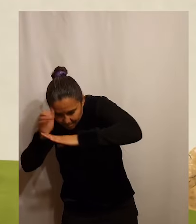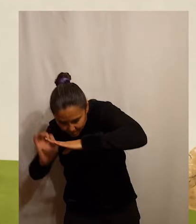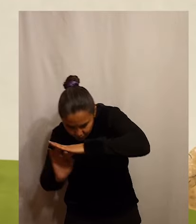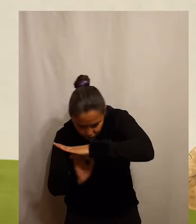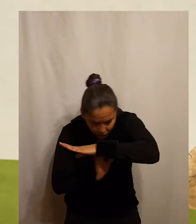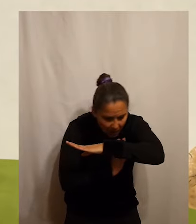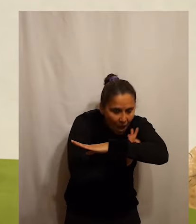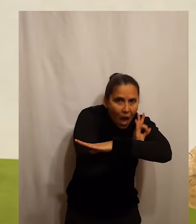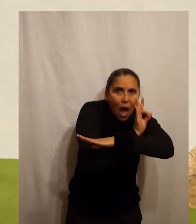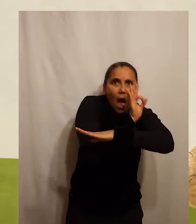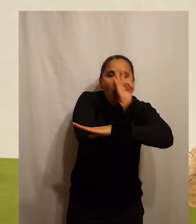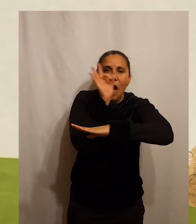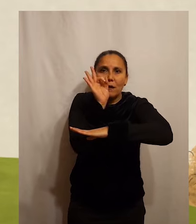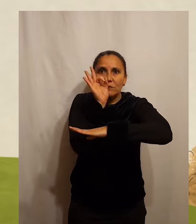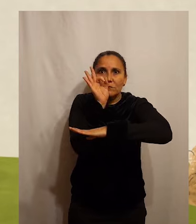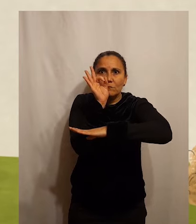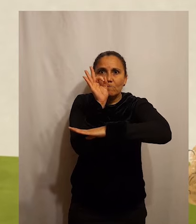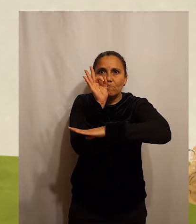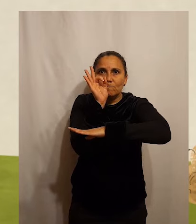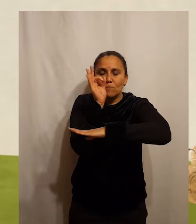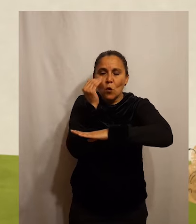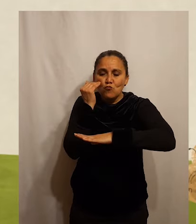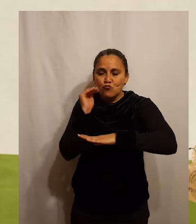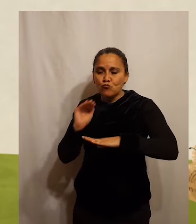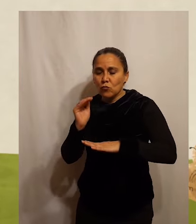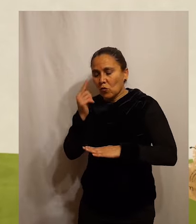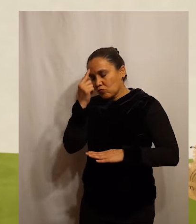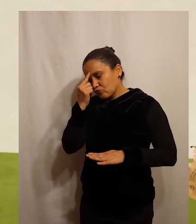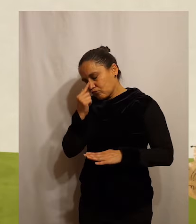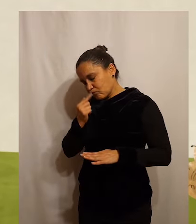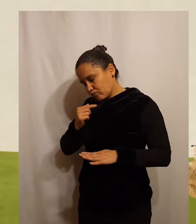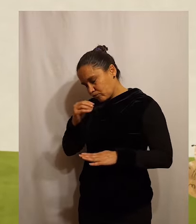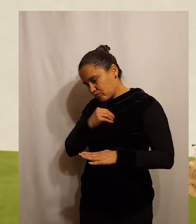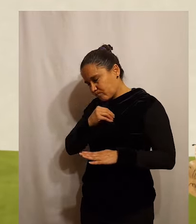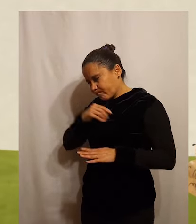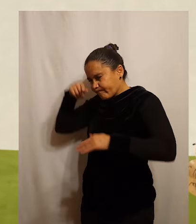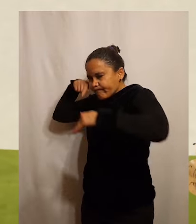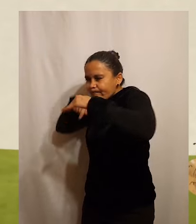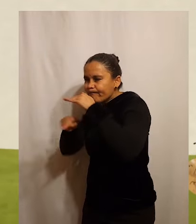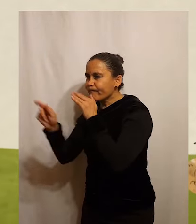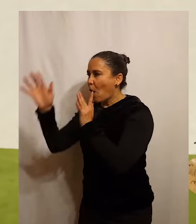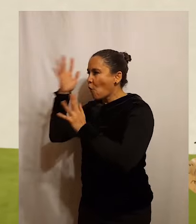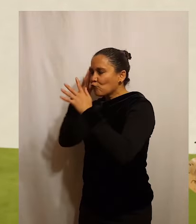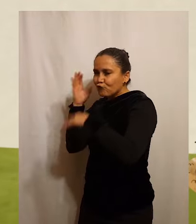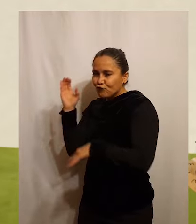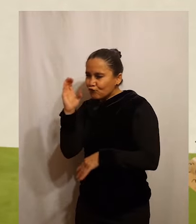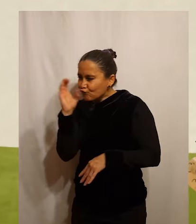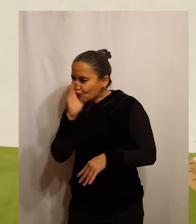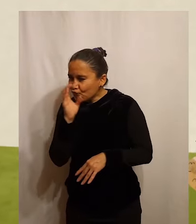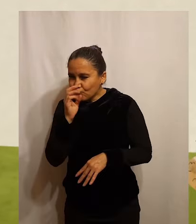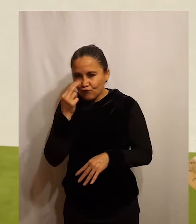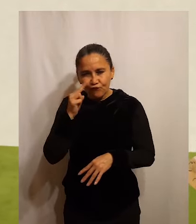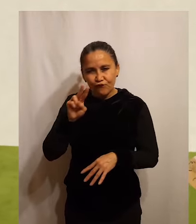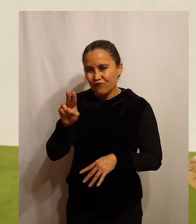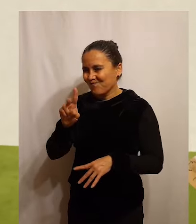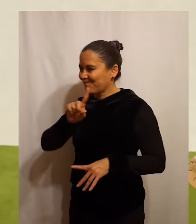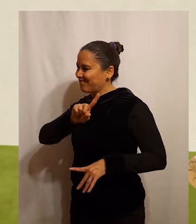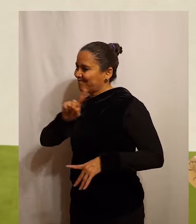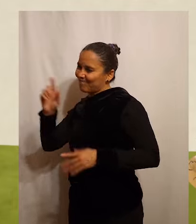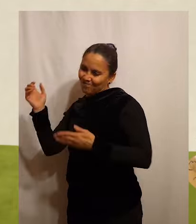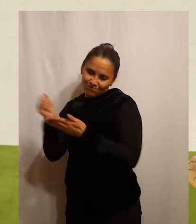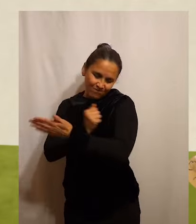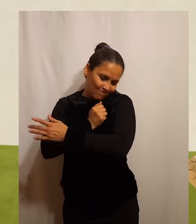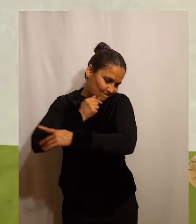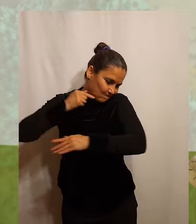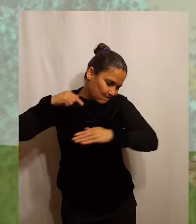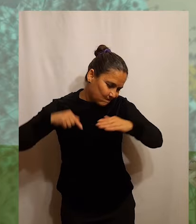A la mañana siguiente, Pedrito estaba muy triste y buscó por todos lados sin tener